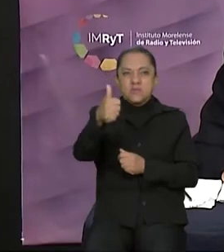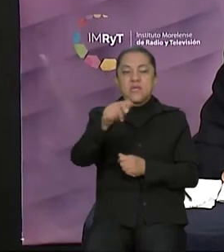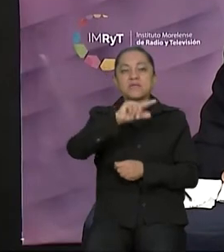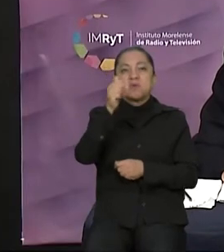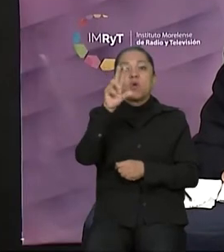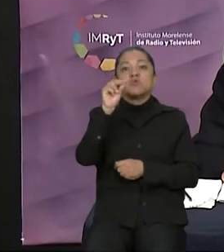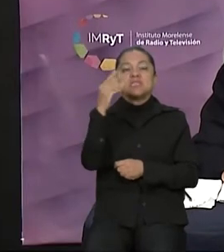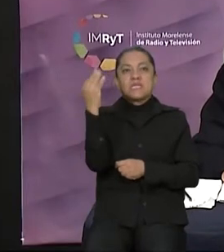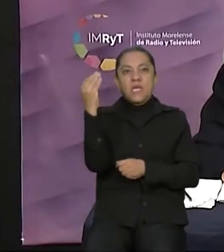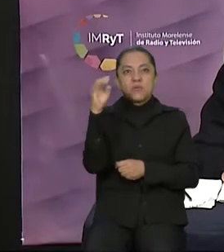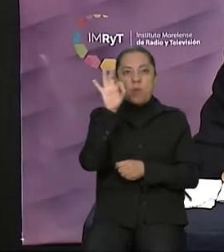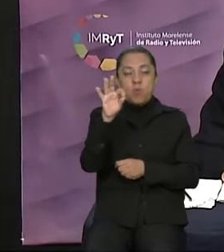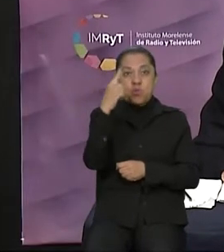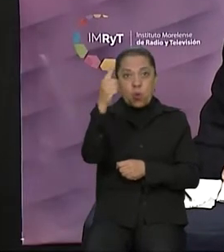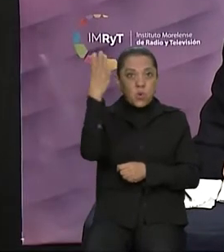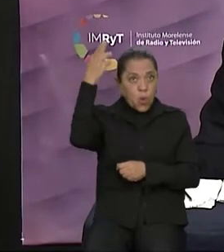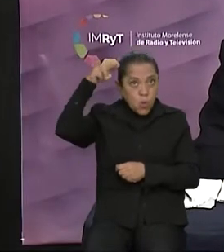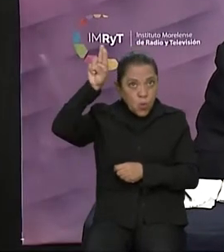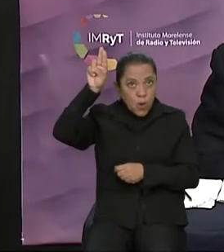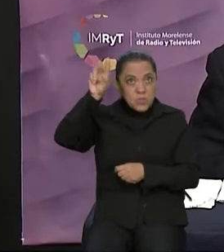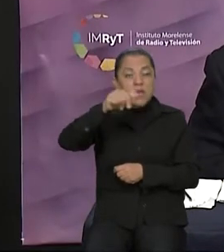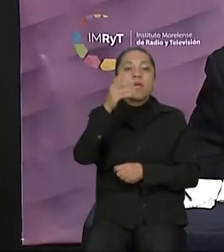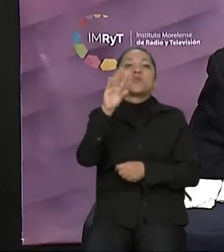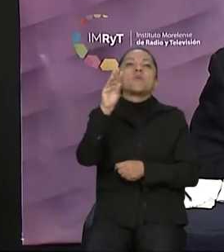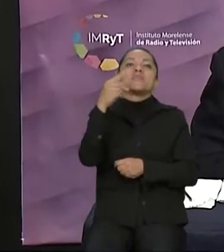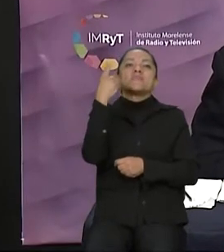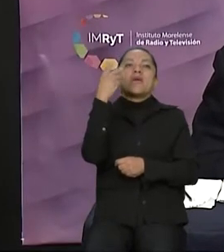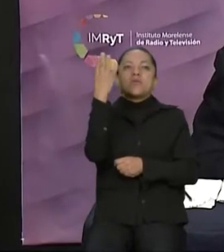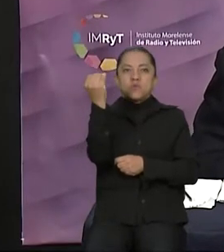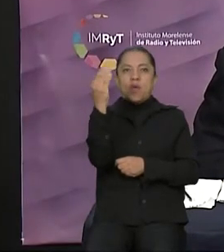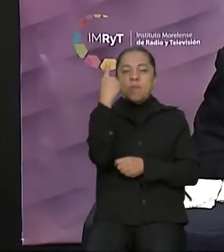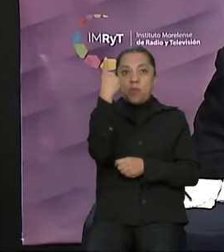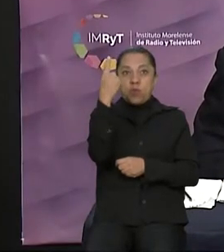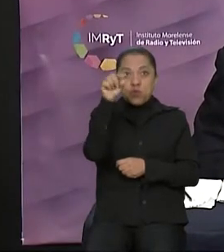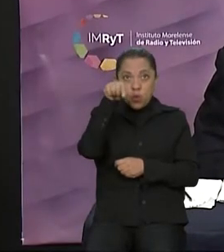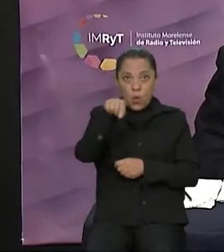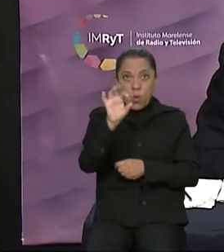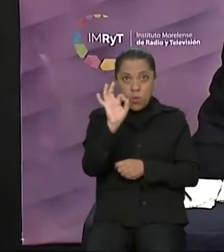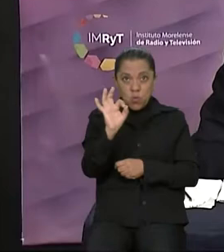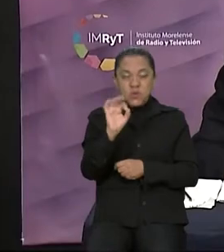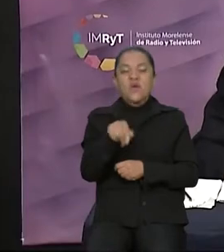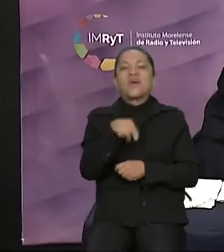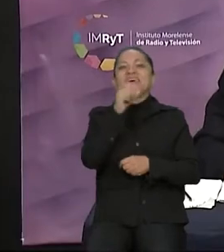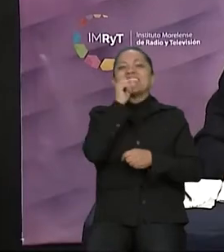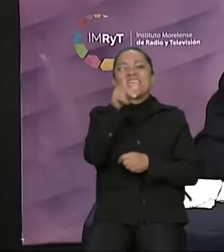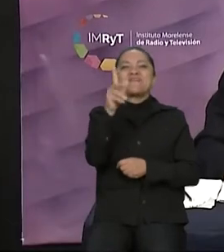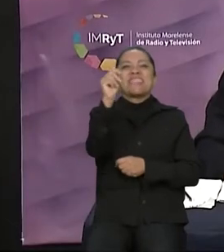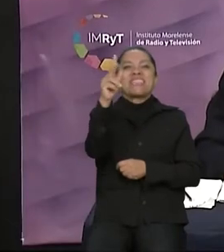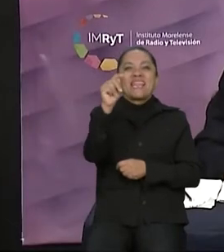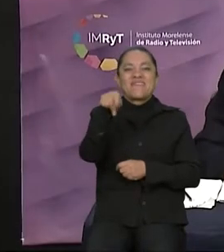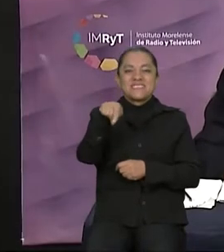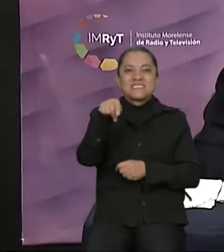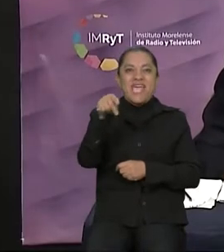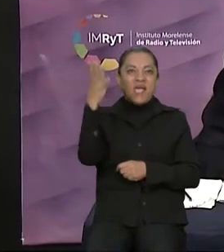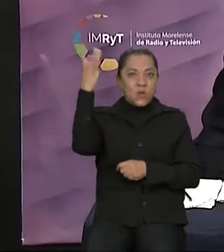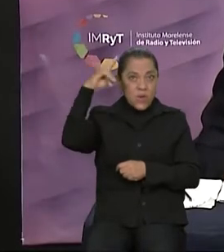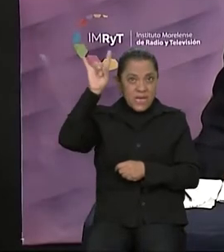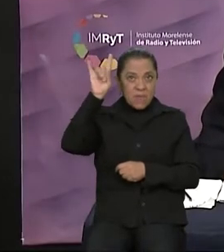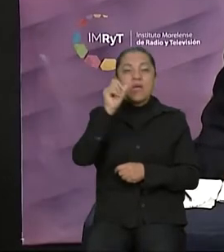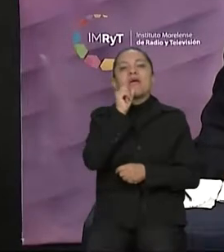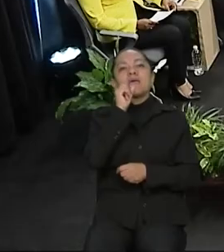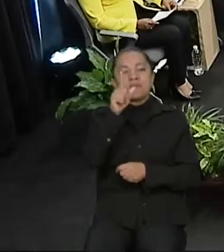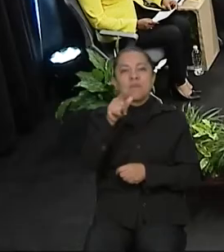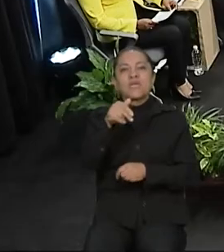Cuautla y 91.9 FM. También Televisa Cuernavaca, Liliana. Así es, Televisa Cuernavaca se une a esta transmisión por el canal INE